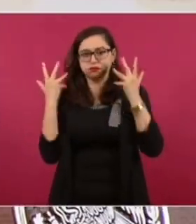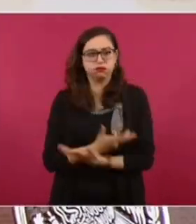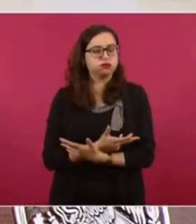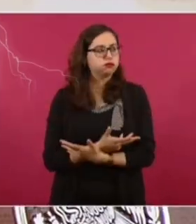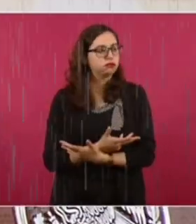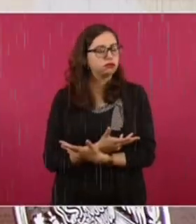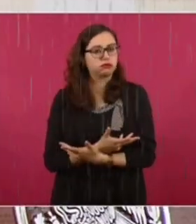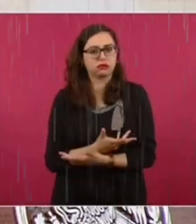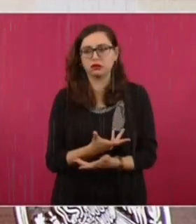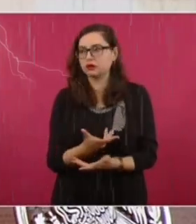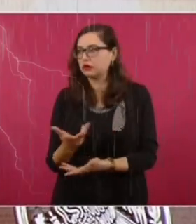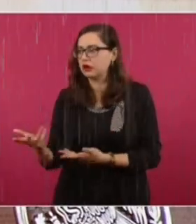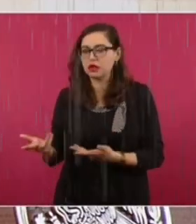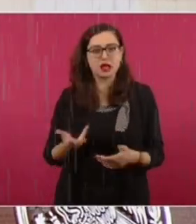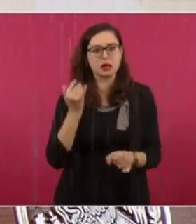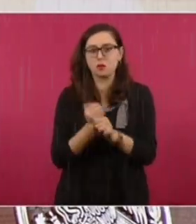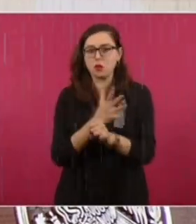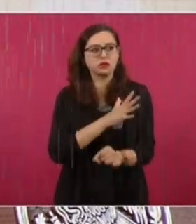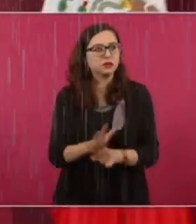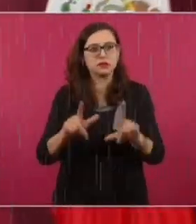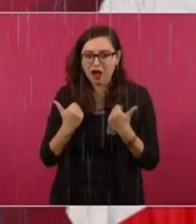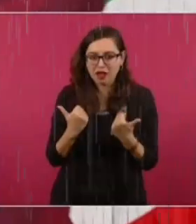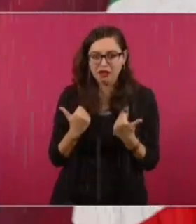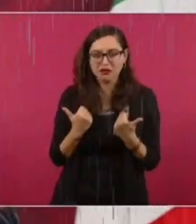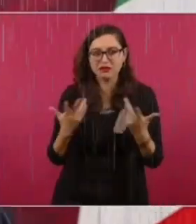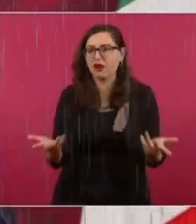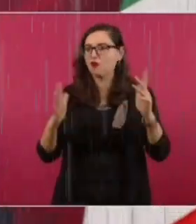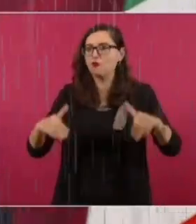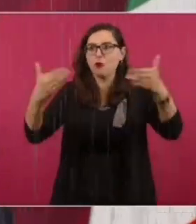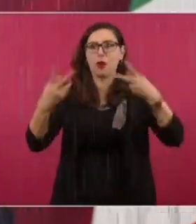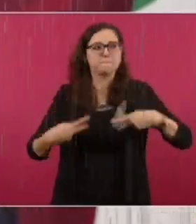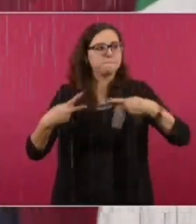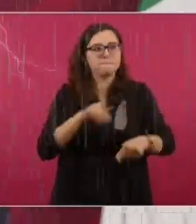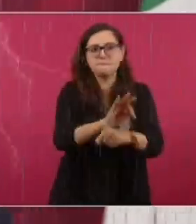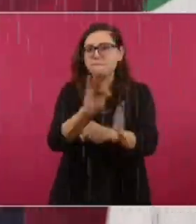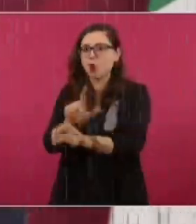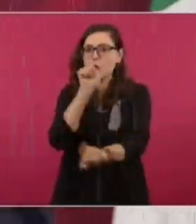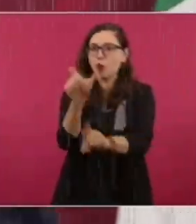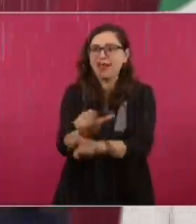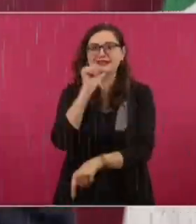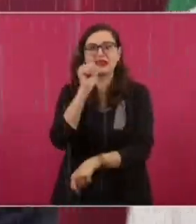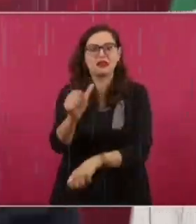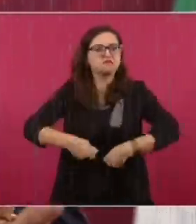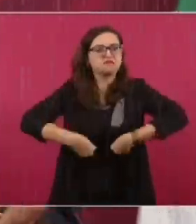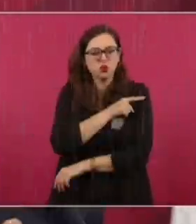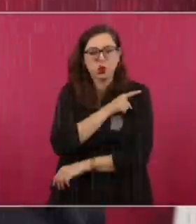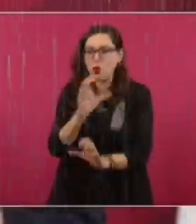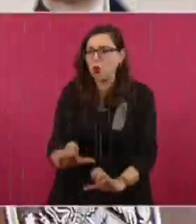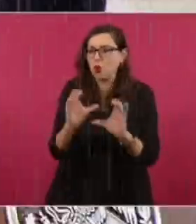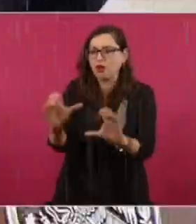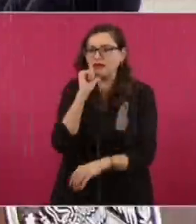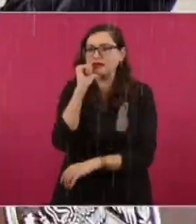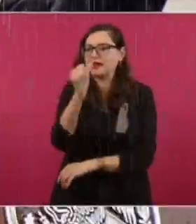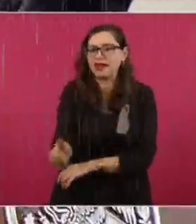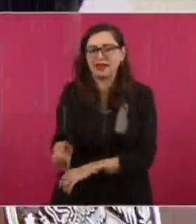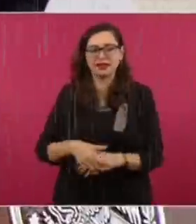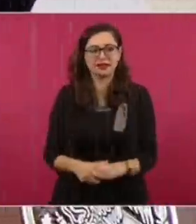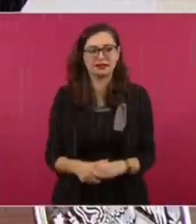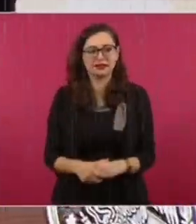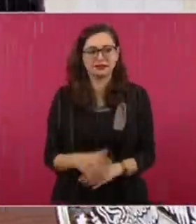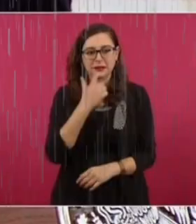seguridad para la gente. El pueblo de México estaba en estado de indefensión. Lo que había